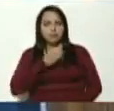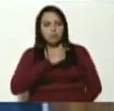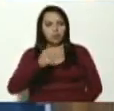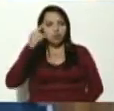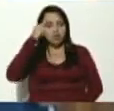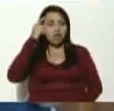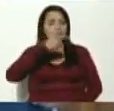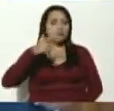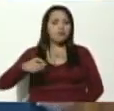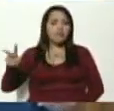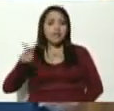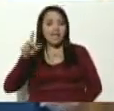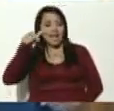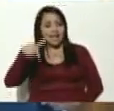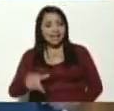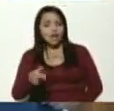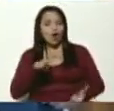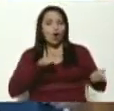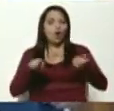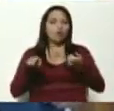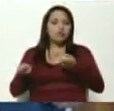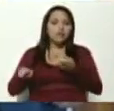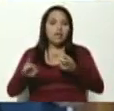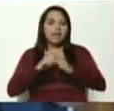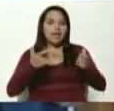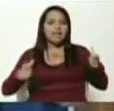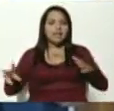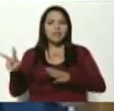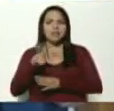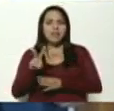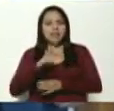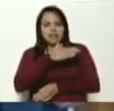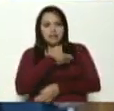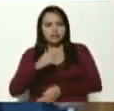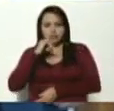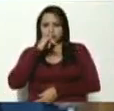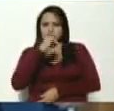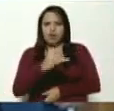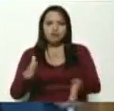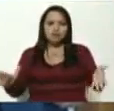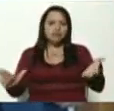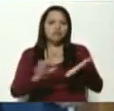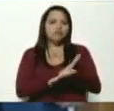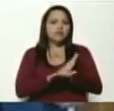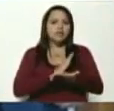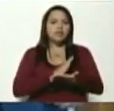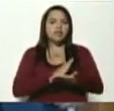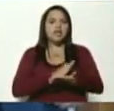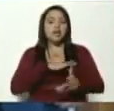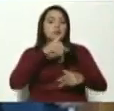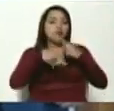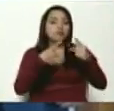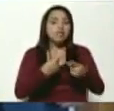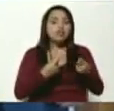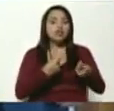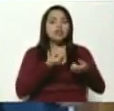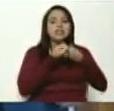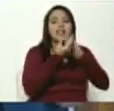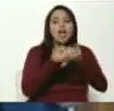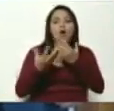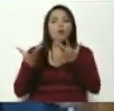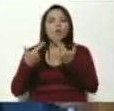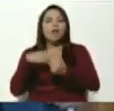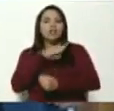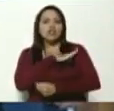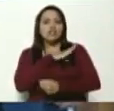Contraloría General de la República queremos darles una información en relación a lo que es la declaración jurada de patrimonio,